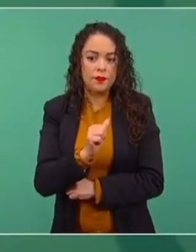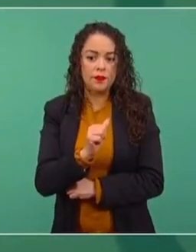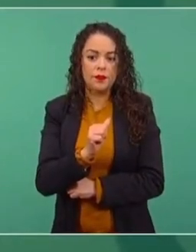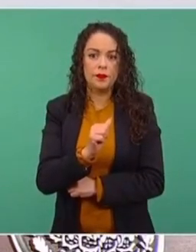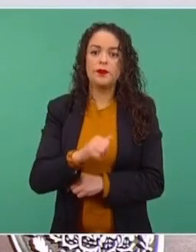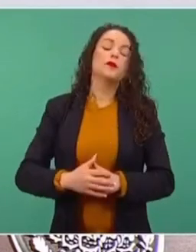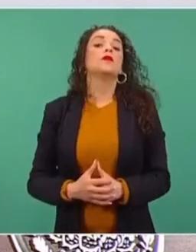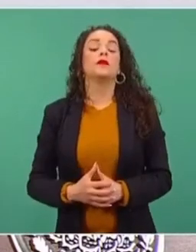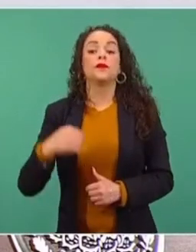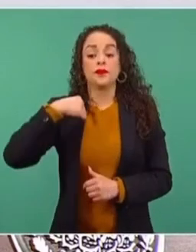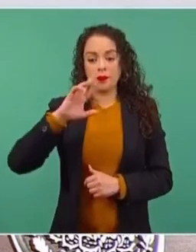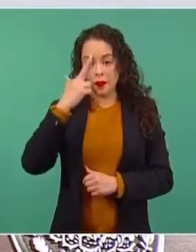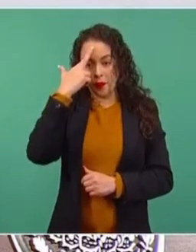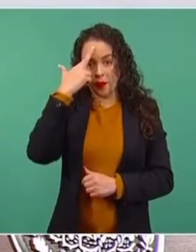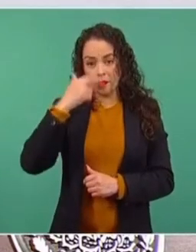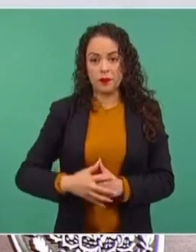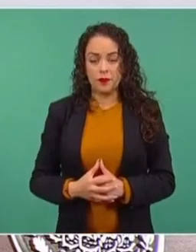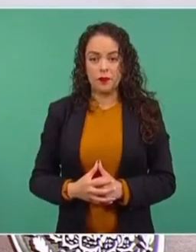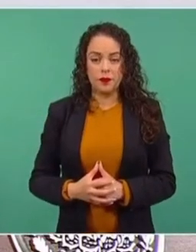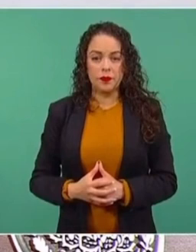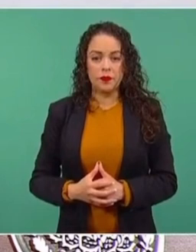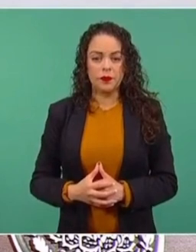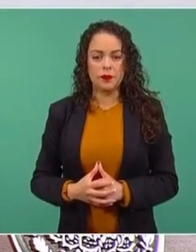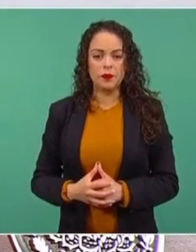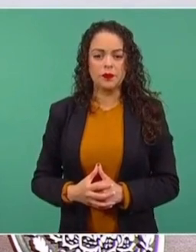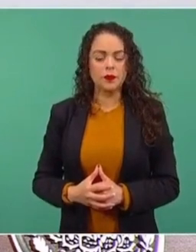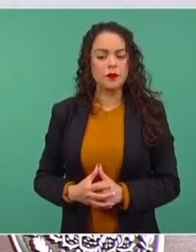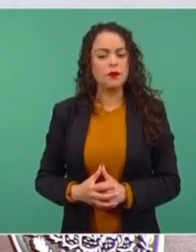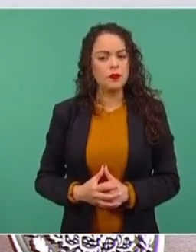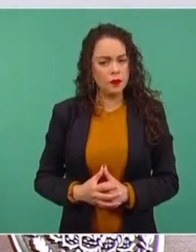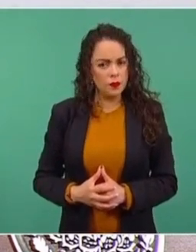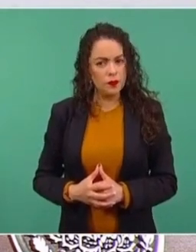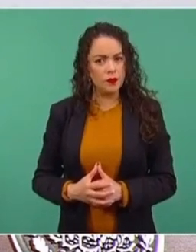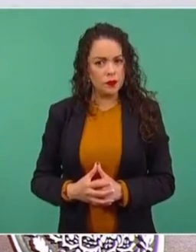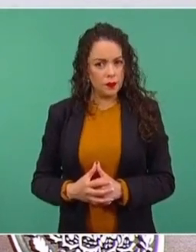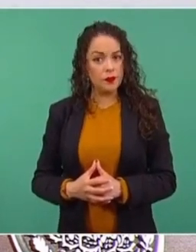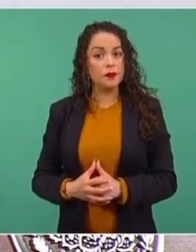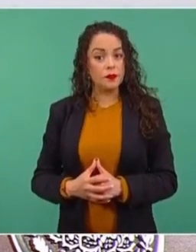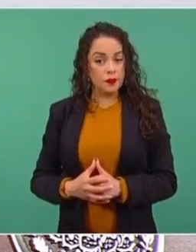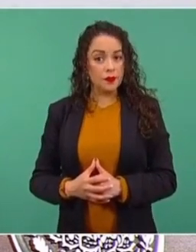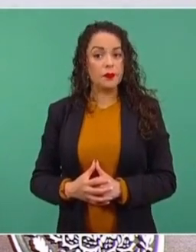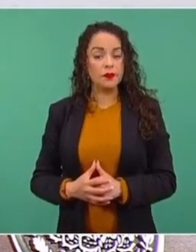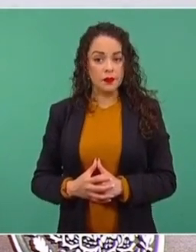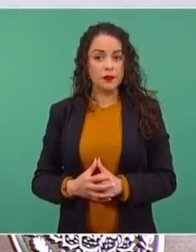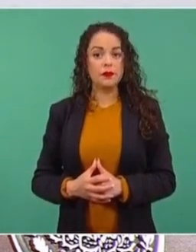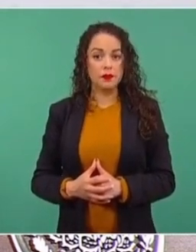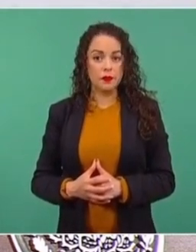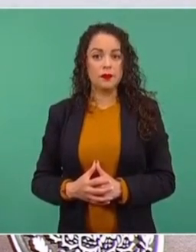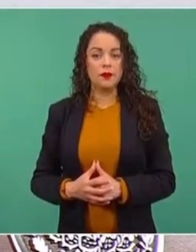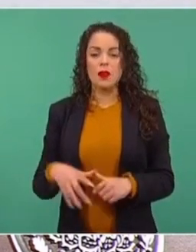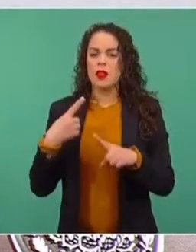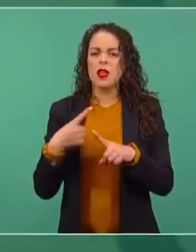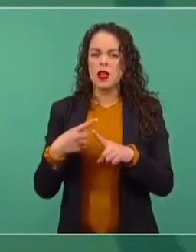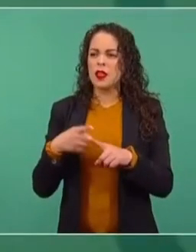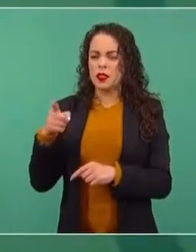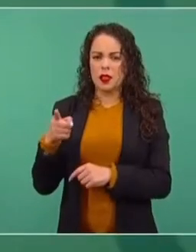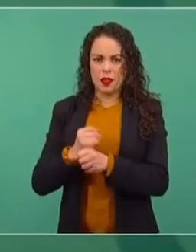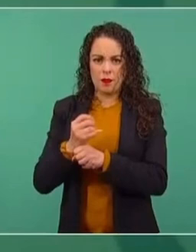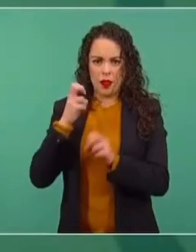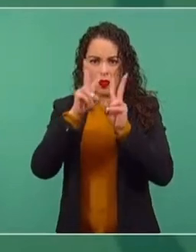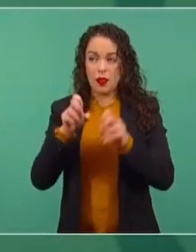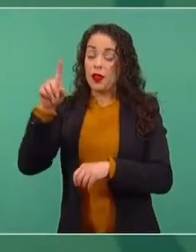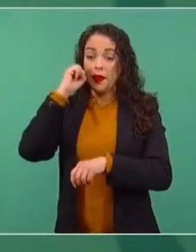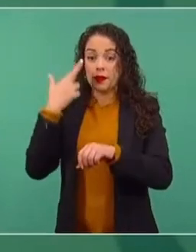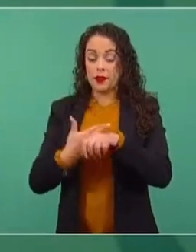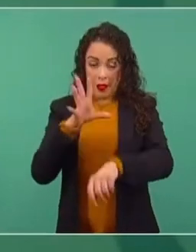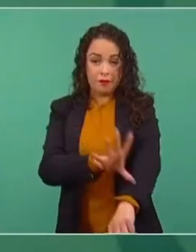y me acuerdo que estuvo tratando este tema la secretaria de Energía